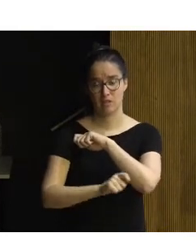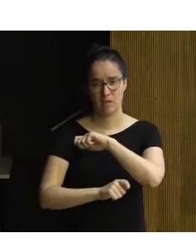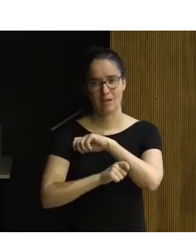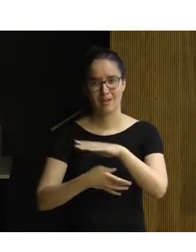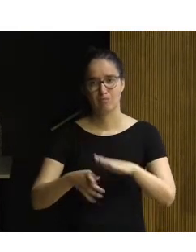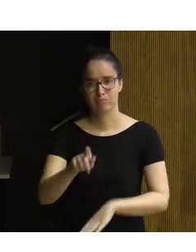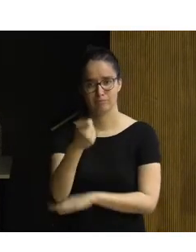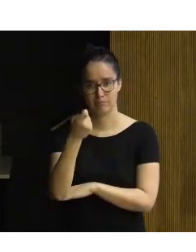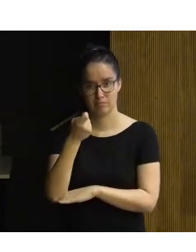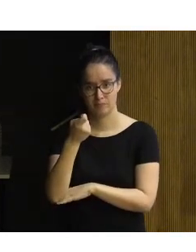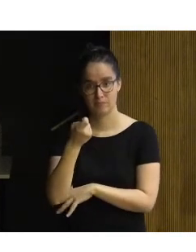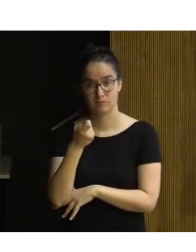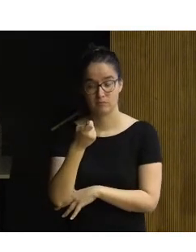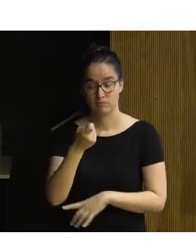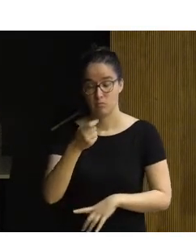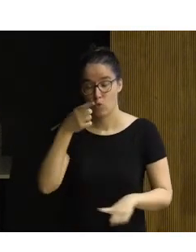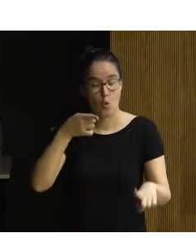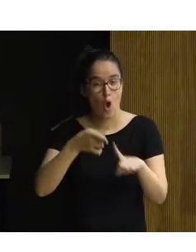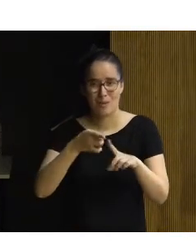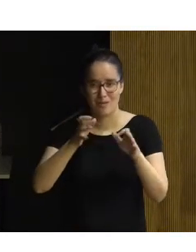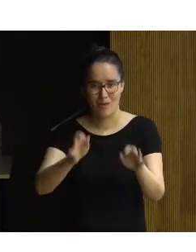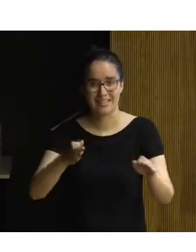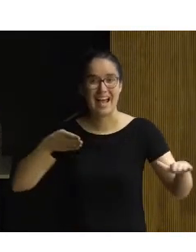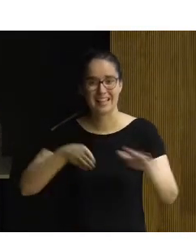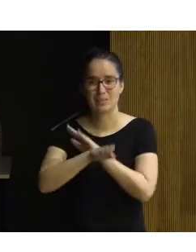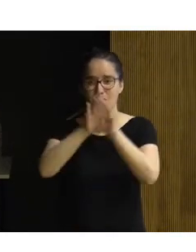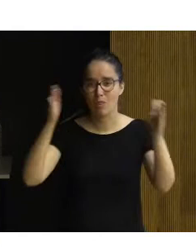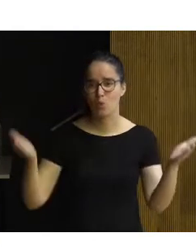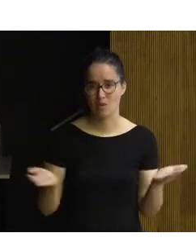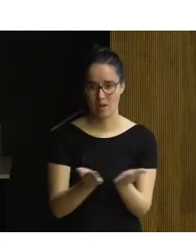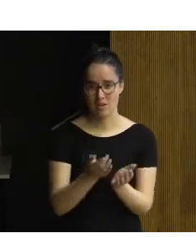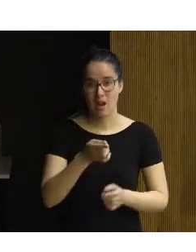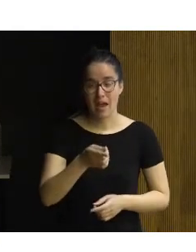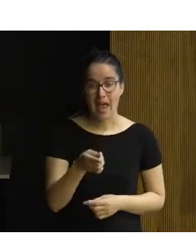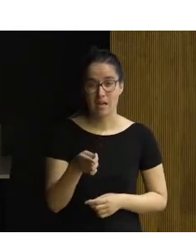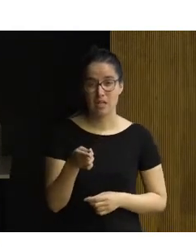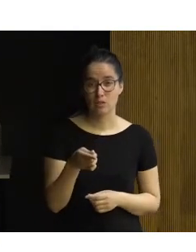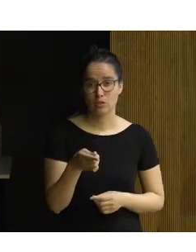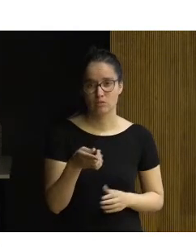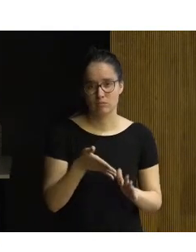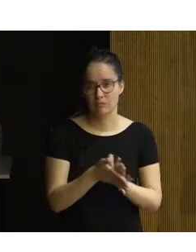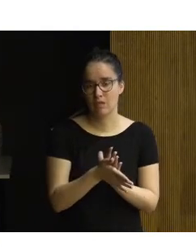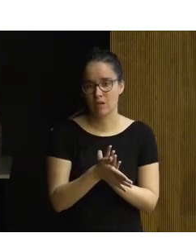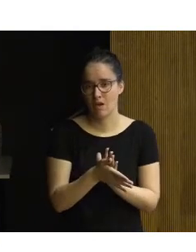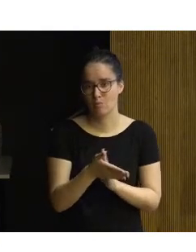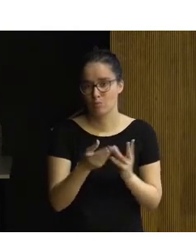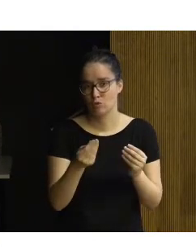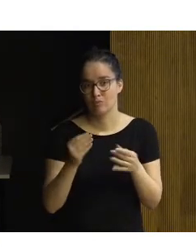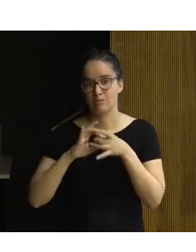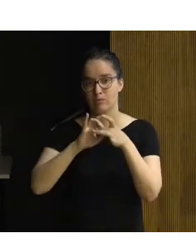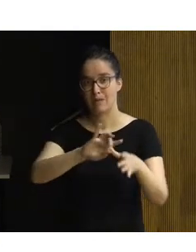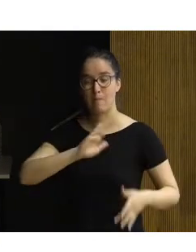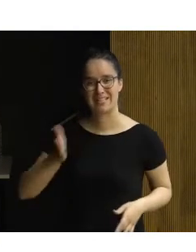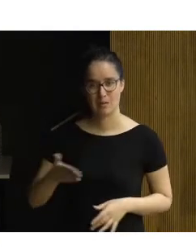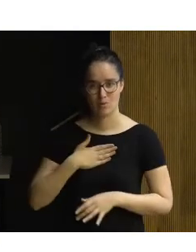posible. Efectivamente, nuestro objetivo es ese, la accesibilidad universal. Y eso tiene muchas connotaciones también en relación al